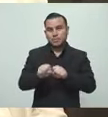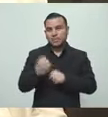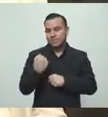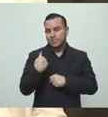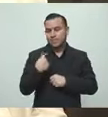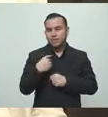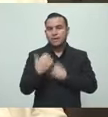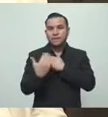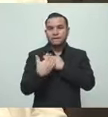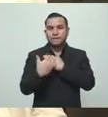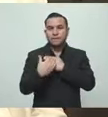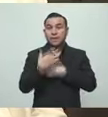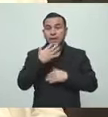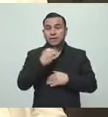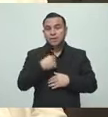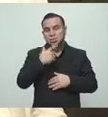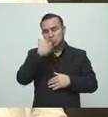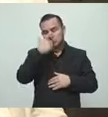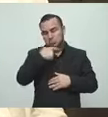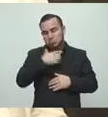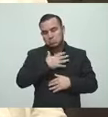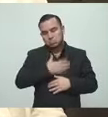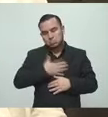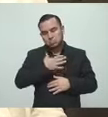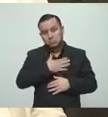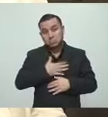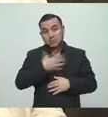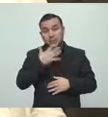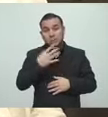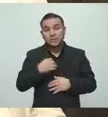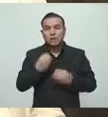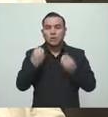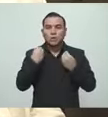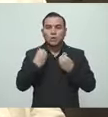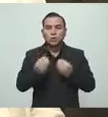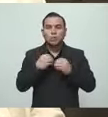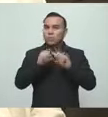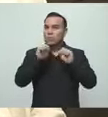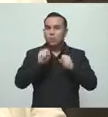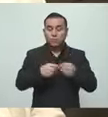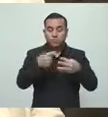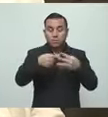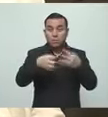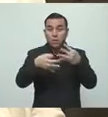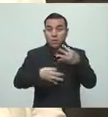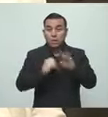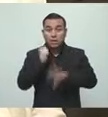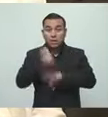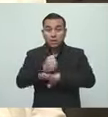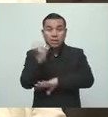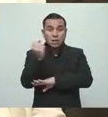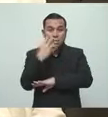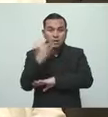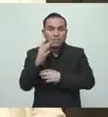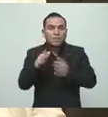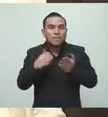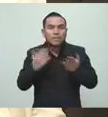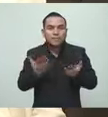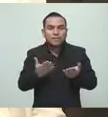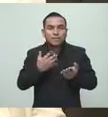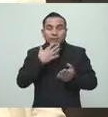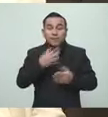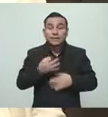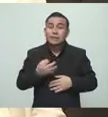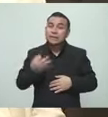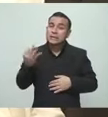Creo que es muy triste el no tener el marco jurídico de la declaratoria de emergencia que nos permita a nosotros hacer de